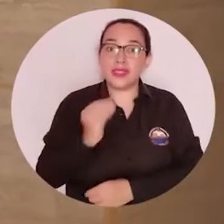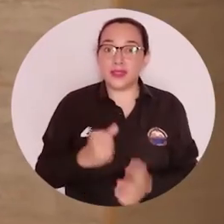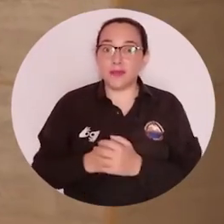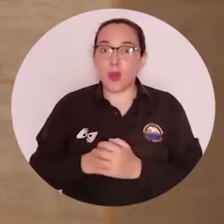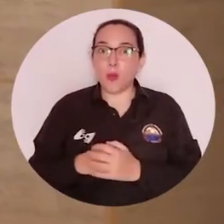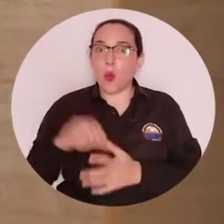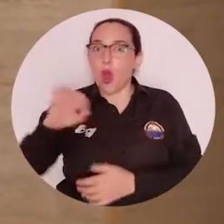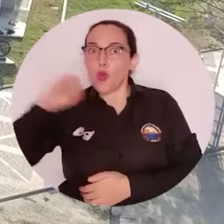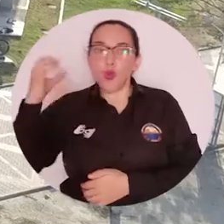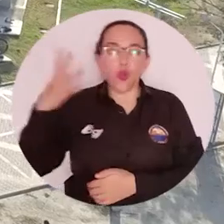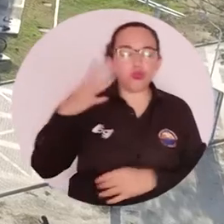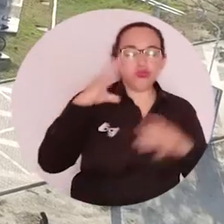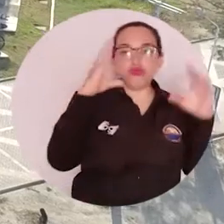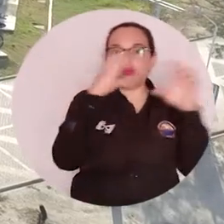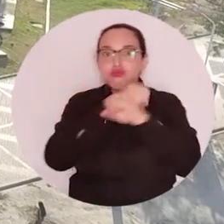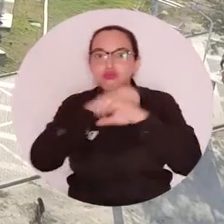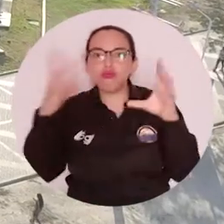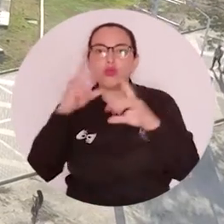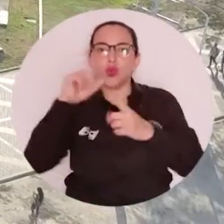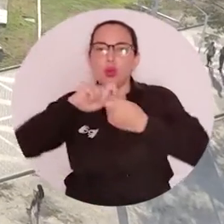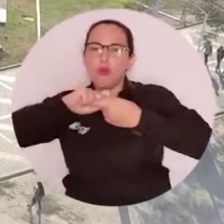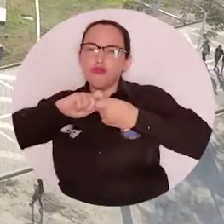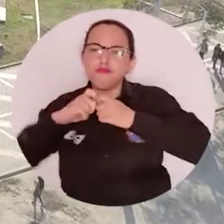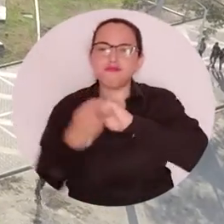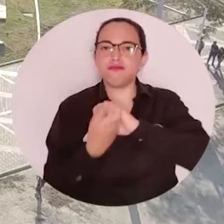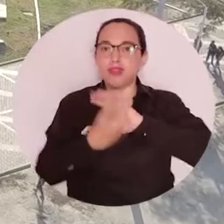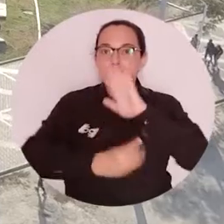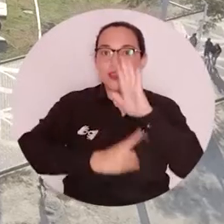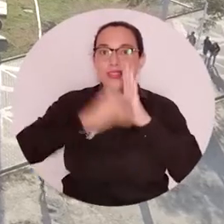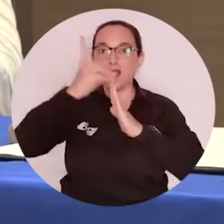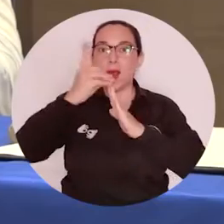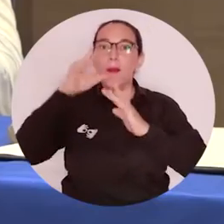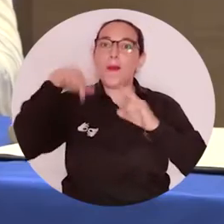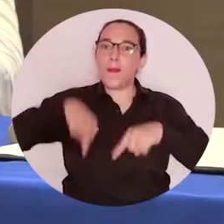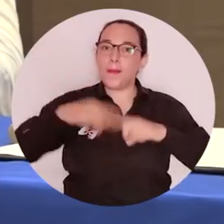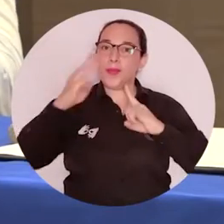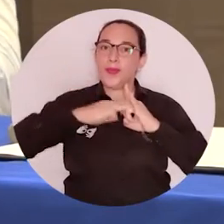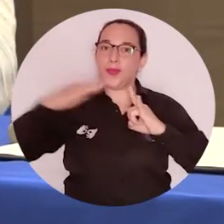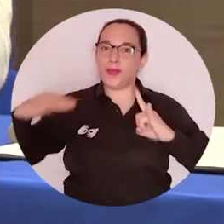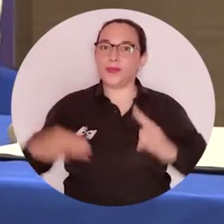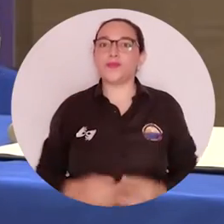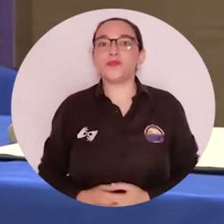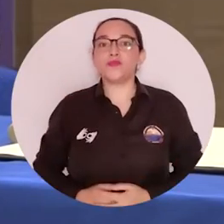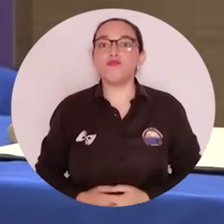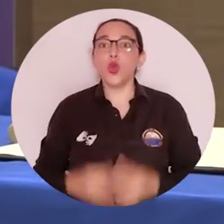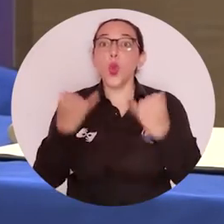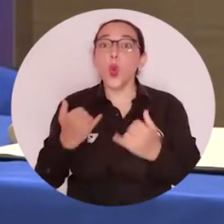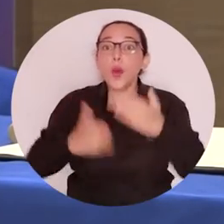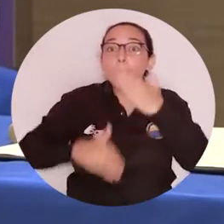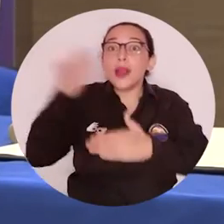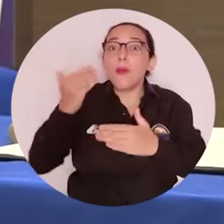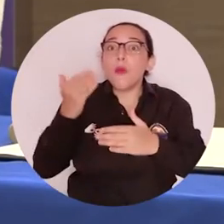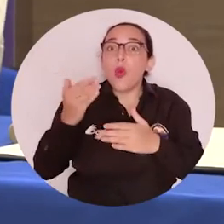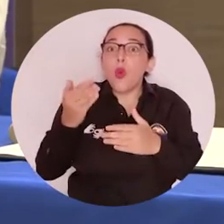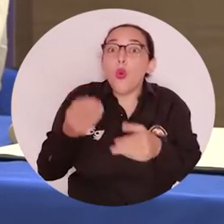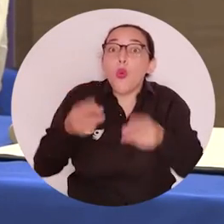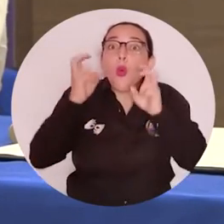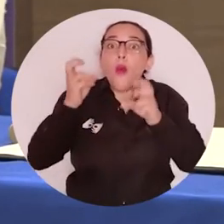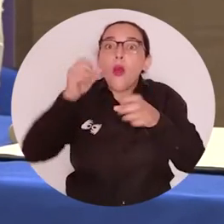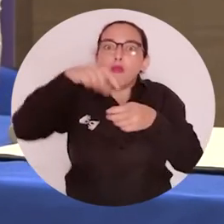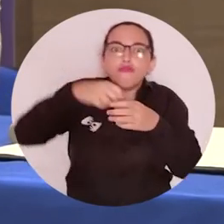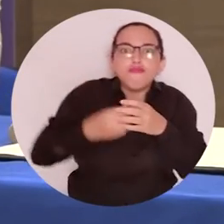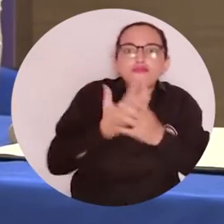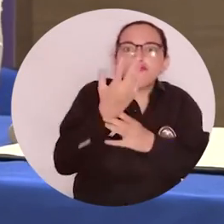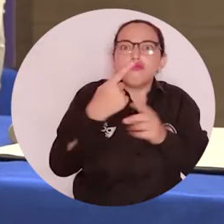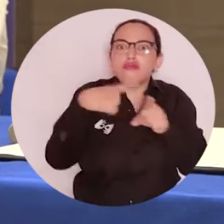años venideros de transformación y desarrollo para la alma mater. Hoy iniciamos una nueva siembra con varias cosechas por venir,